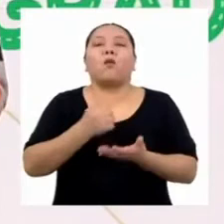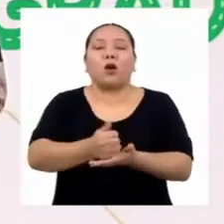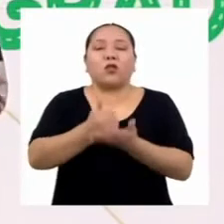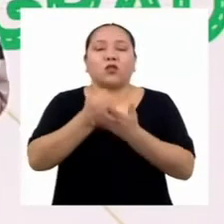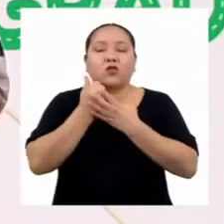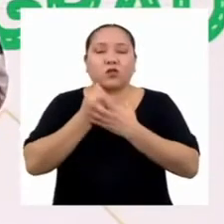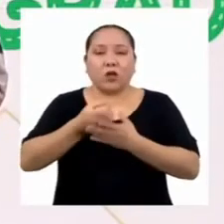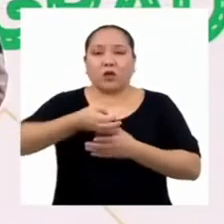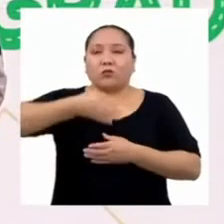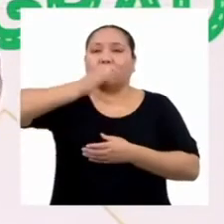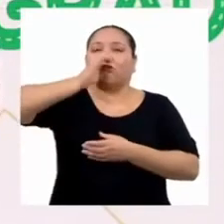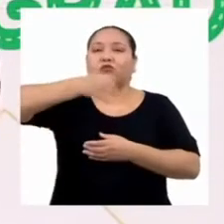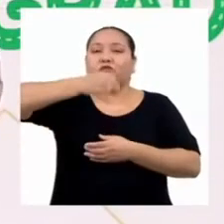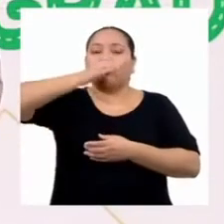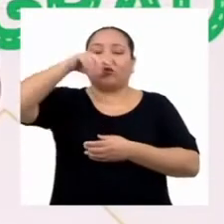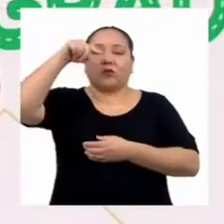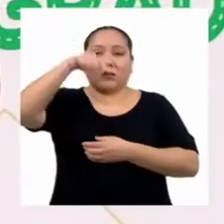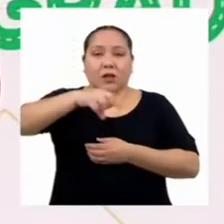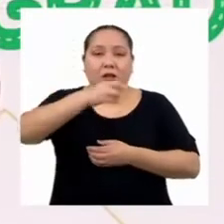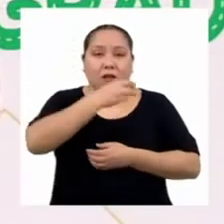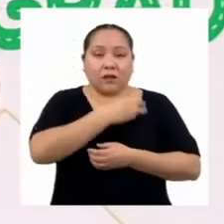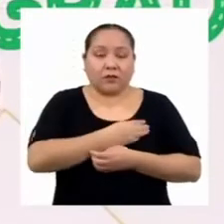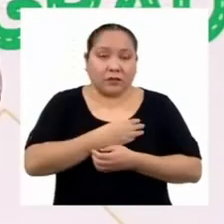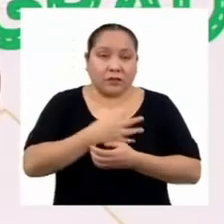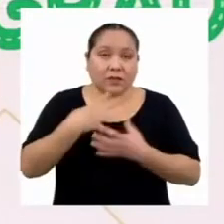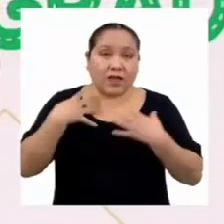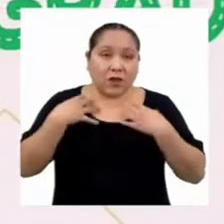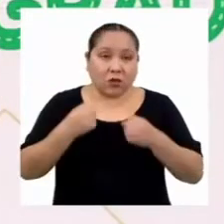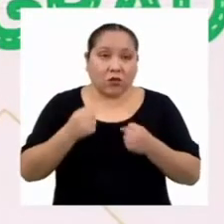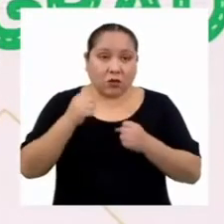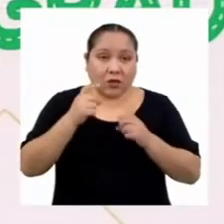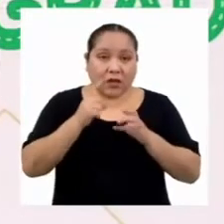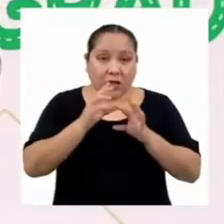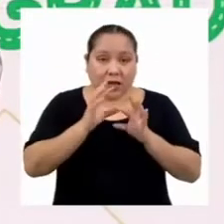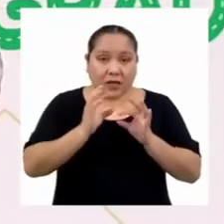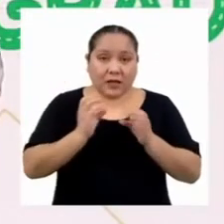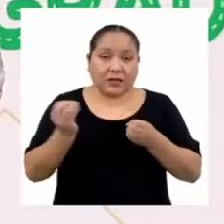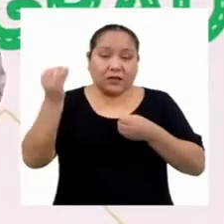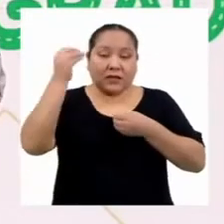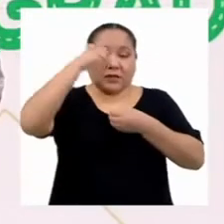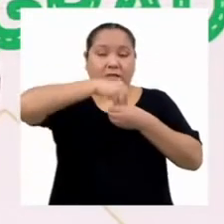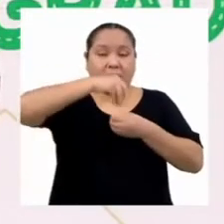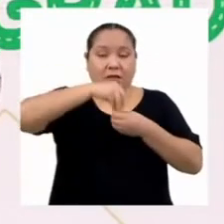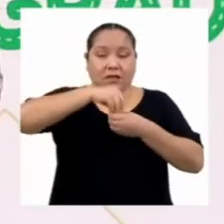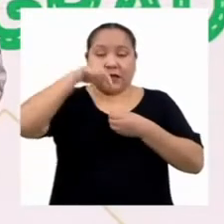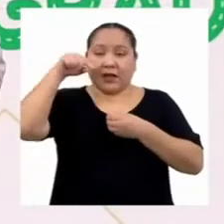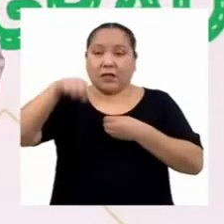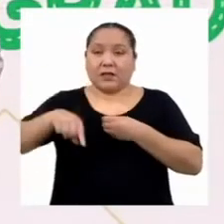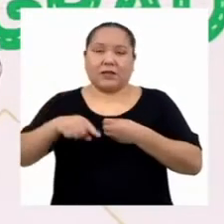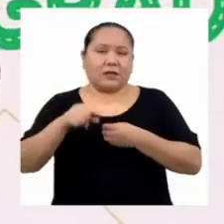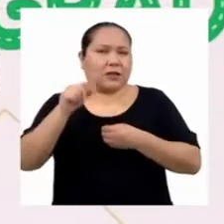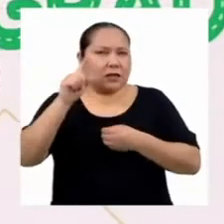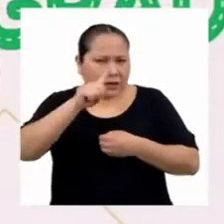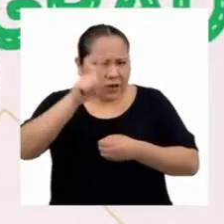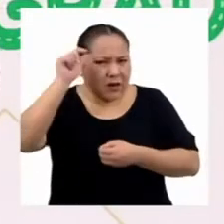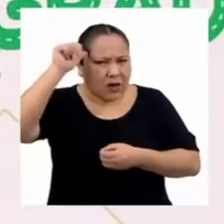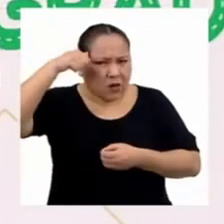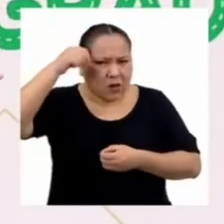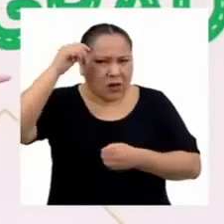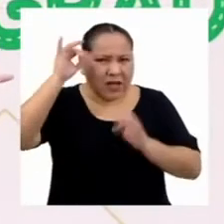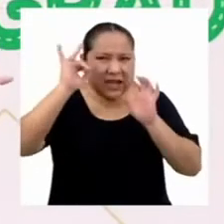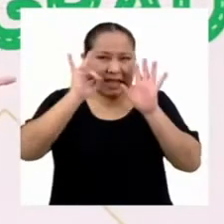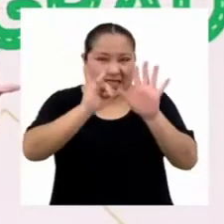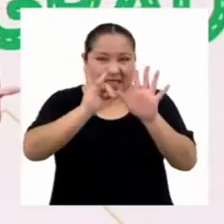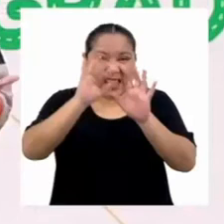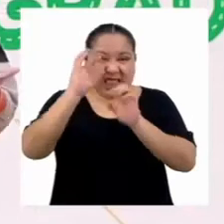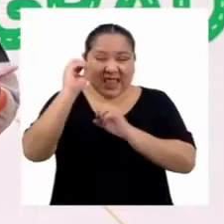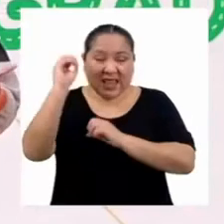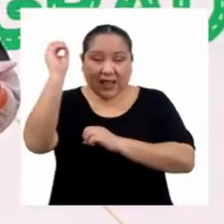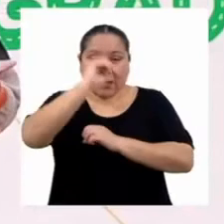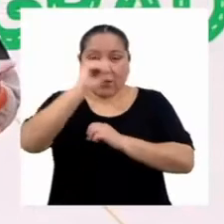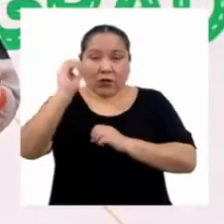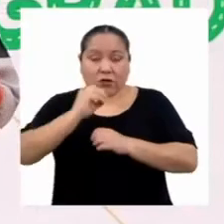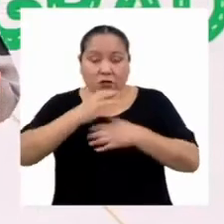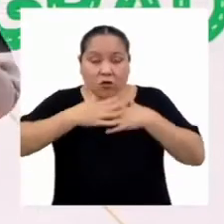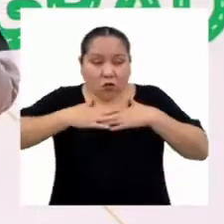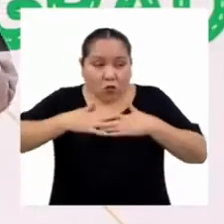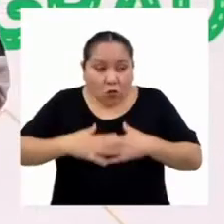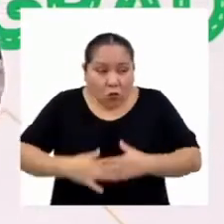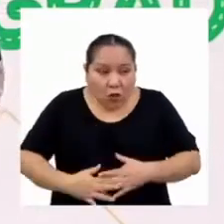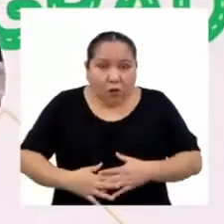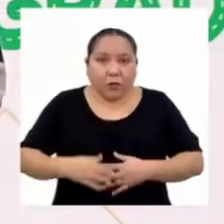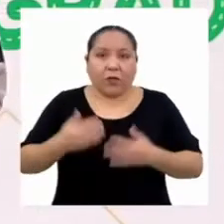saludable incluye este importante elemento. No sé si lo recuerdes, pero el 70% de tu cuerpo está compuesto de agua.